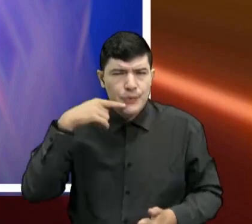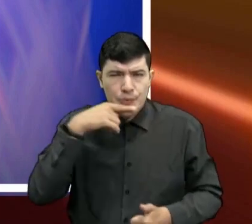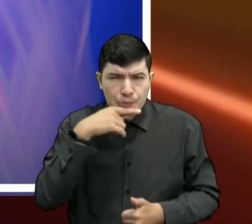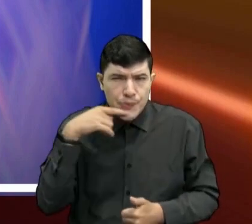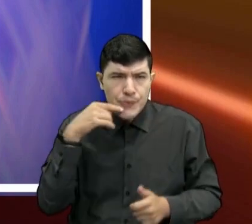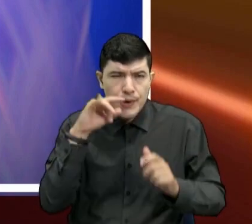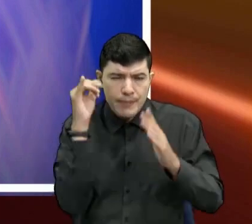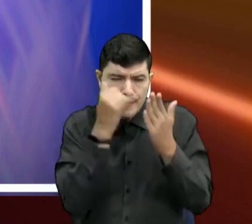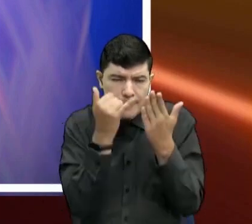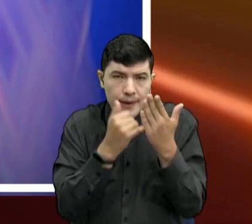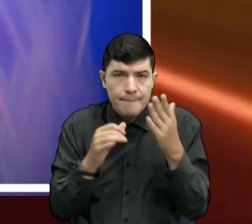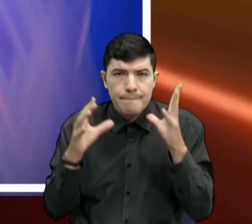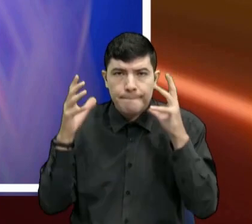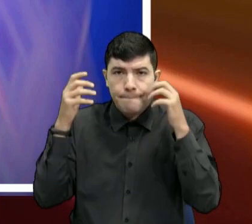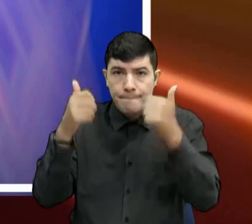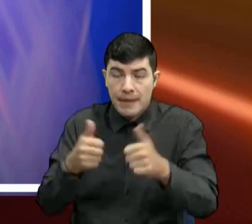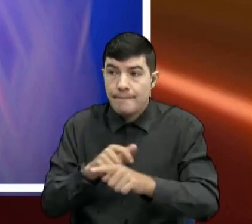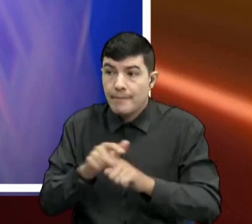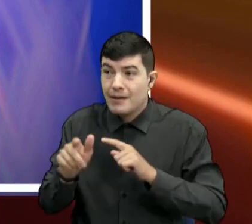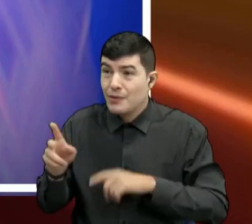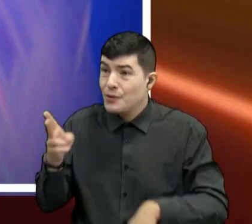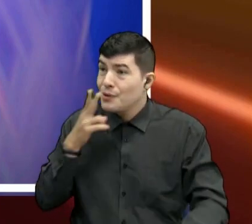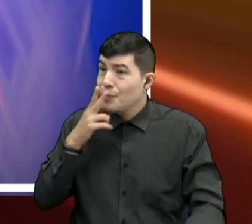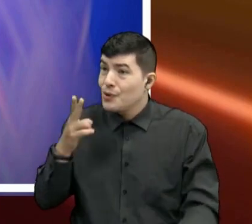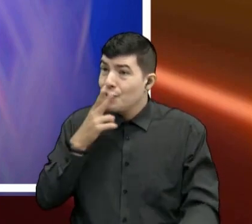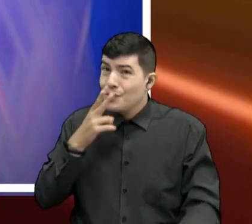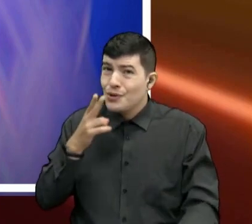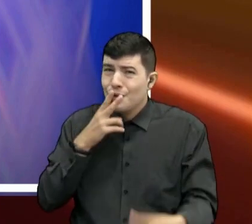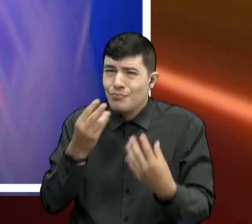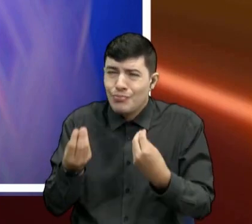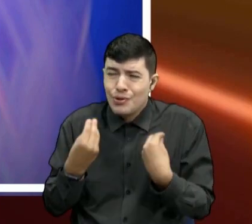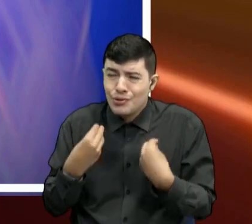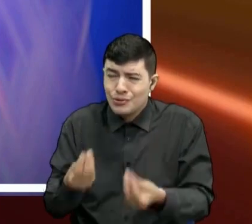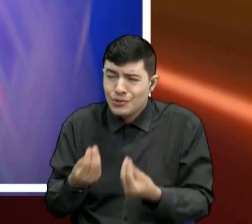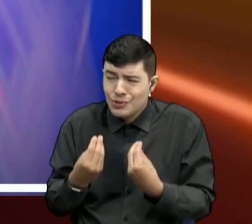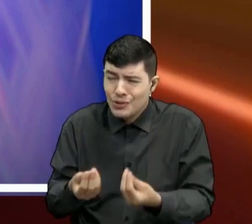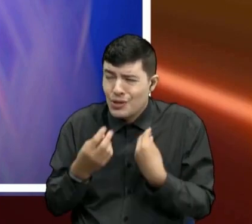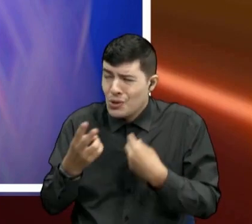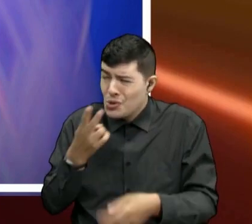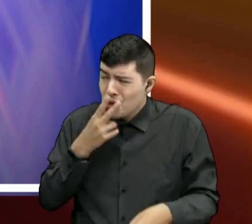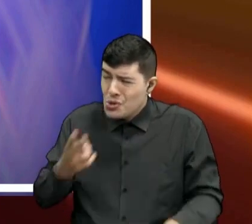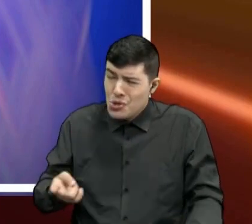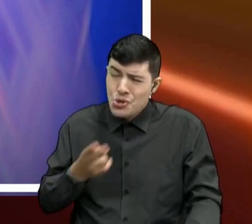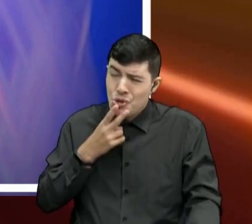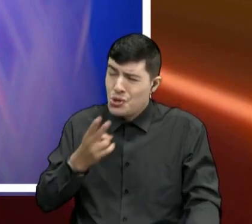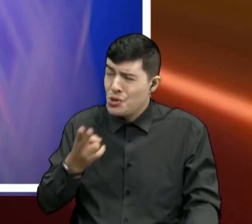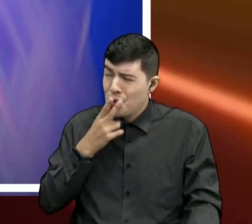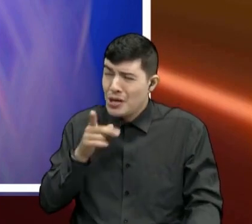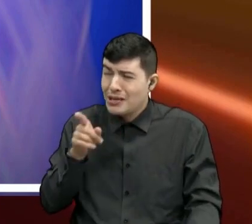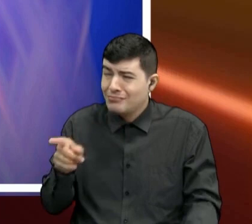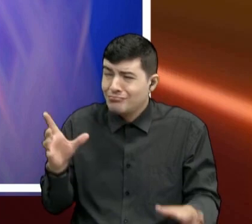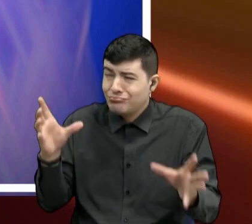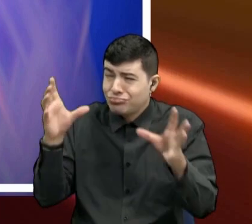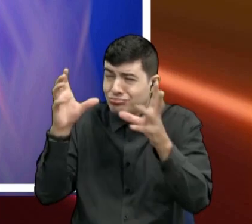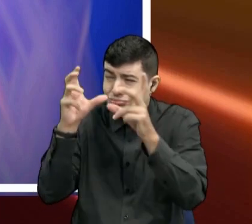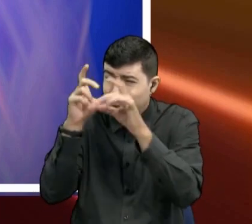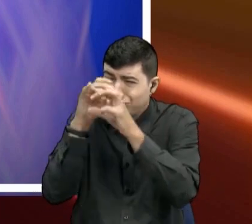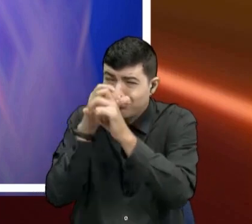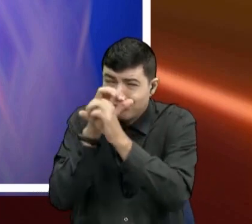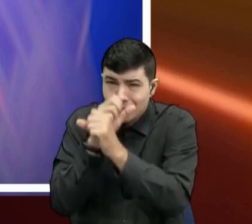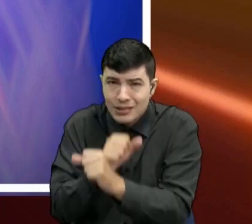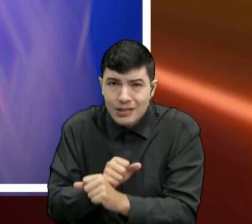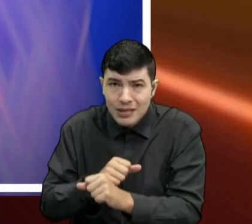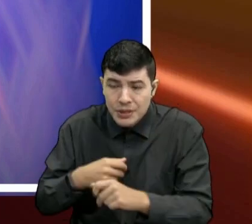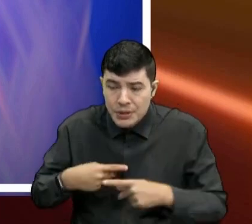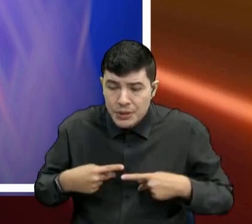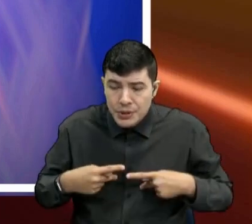Pero por el, el, el cigarrillo, si lo, si lo fuman en exceso, el pulmón va a quedar así. ¡Negro! ¡Negro! Y ya no